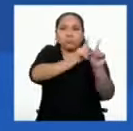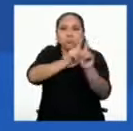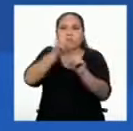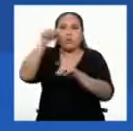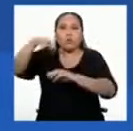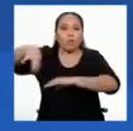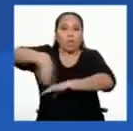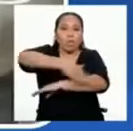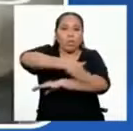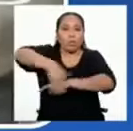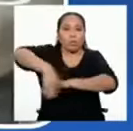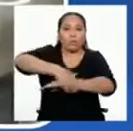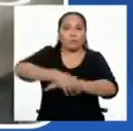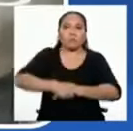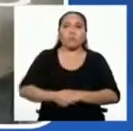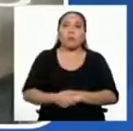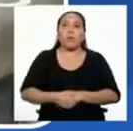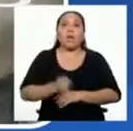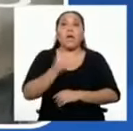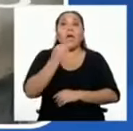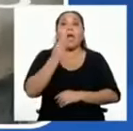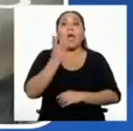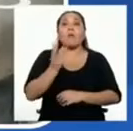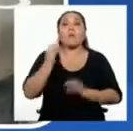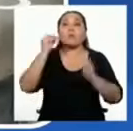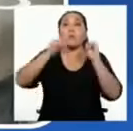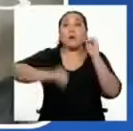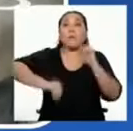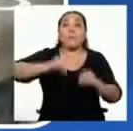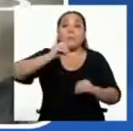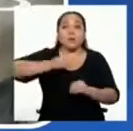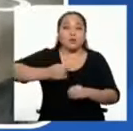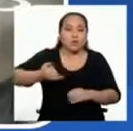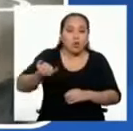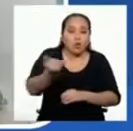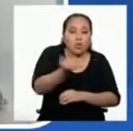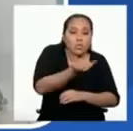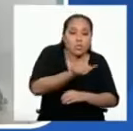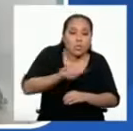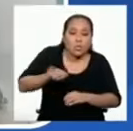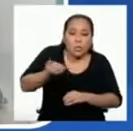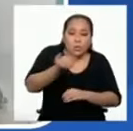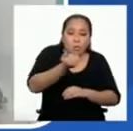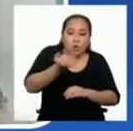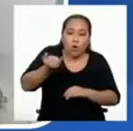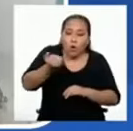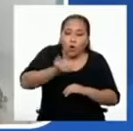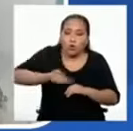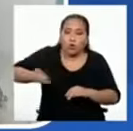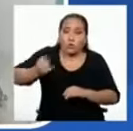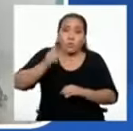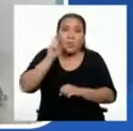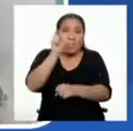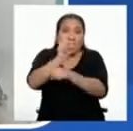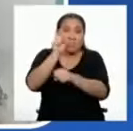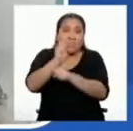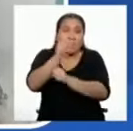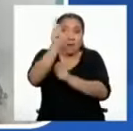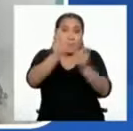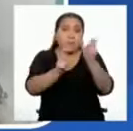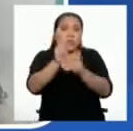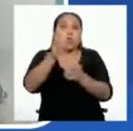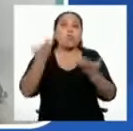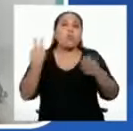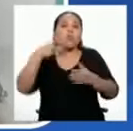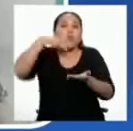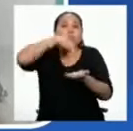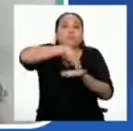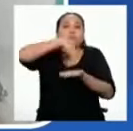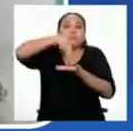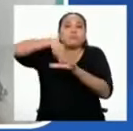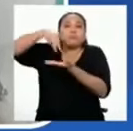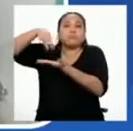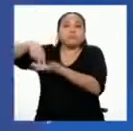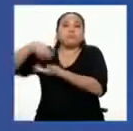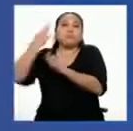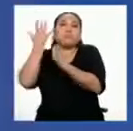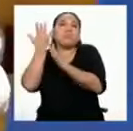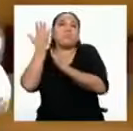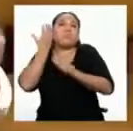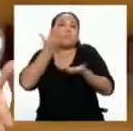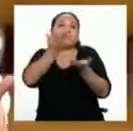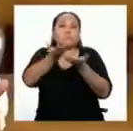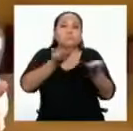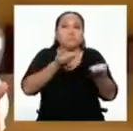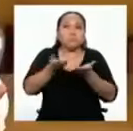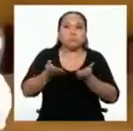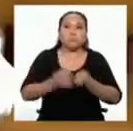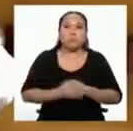Algunos mercados han colocado señales para enseñar a la población dónde deben ubicarse mientras esperan ser atendidos.